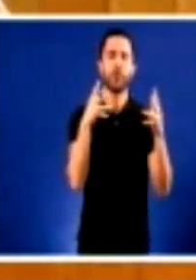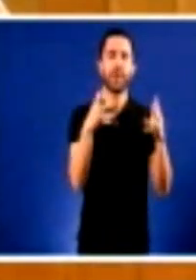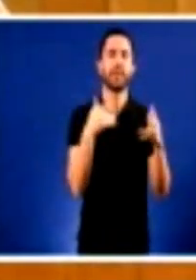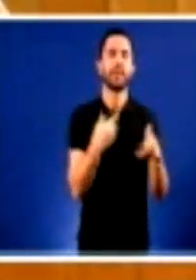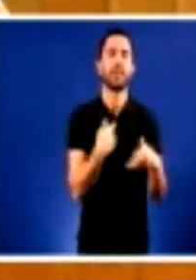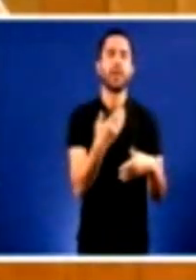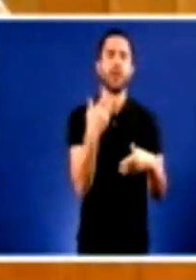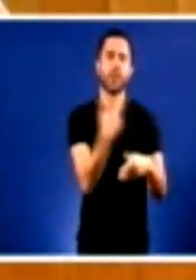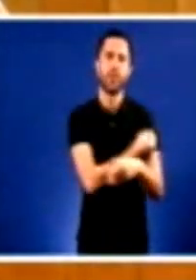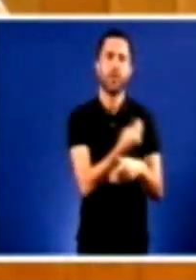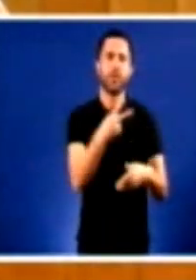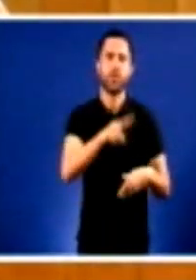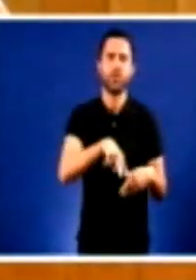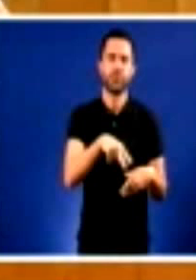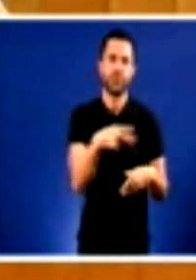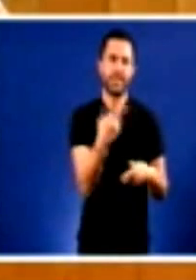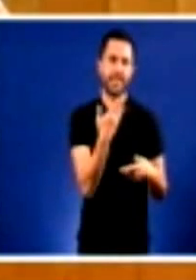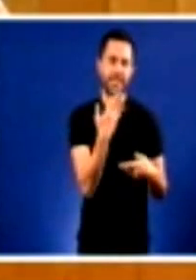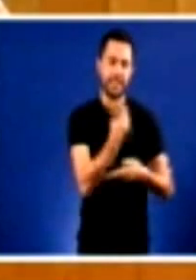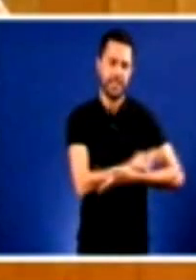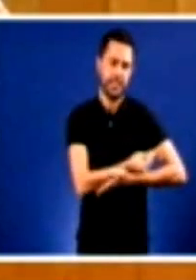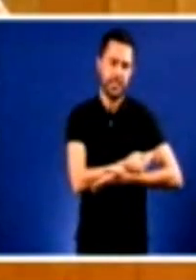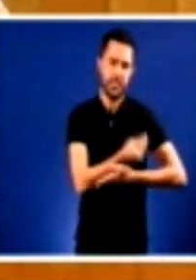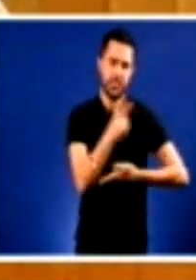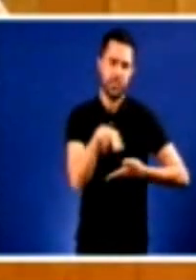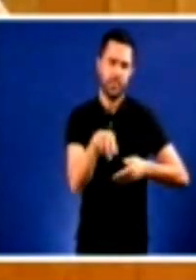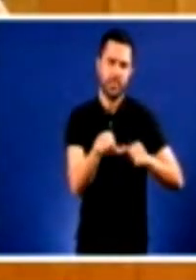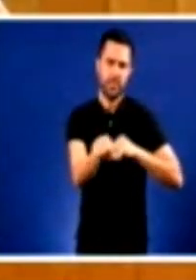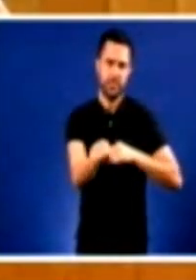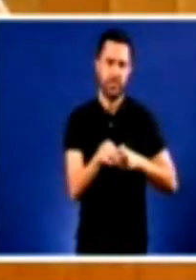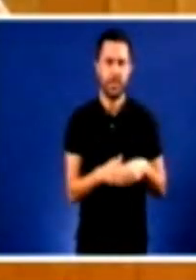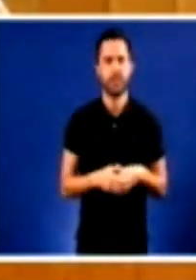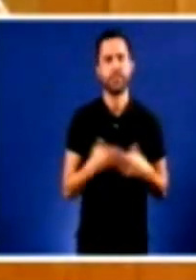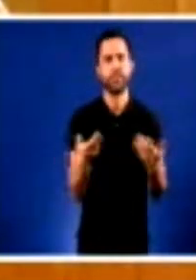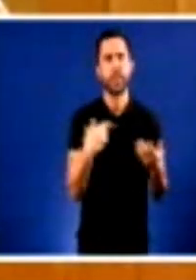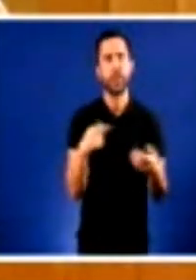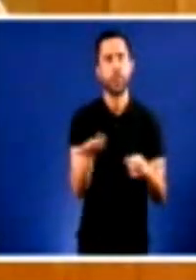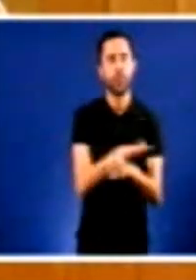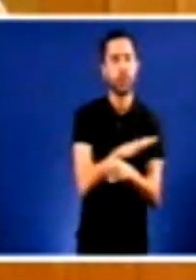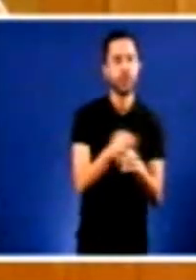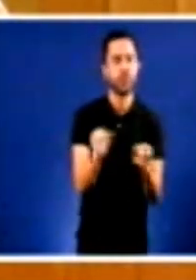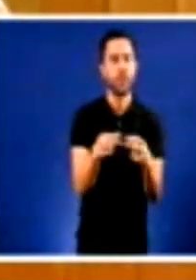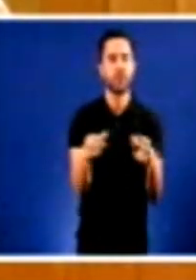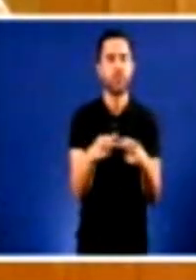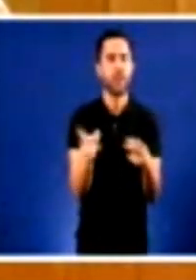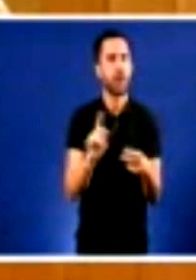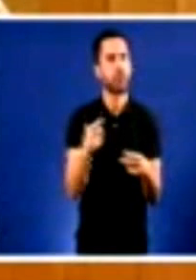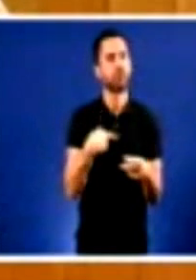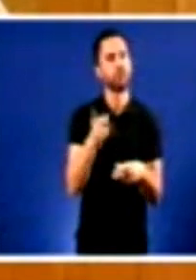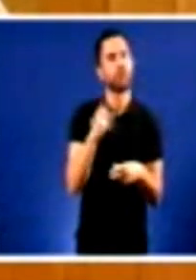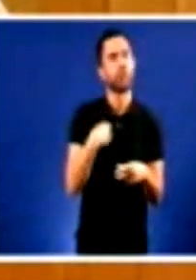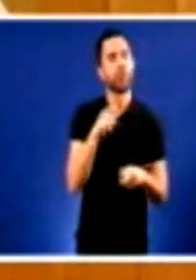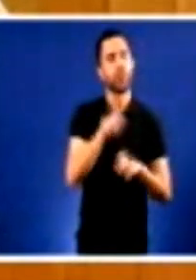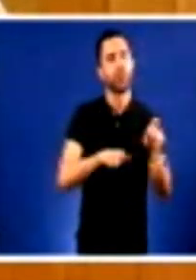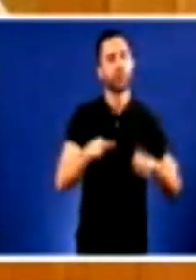non está financiada polo sistema da Seguridade Social, salvo para persoas inmunodeprimidas e, en algúns outros